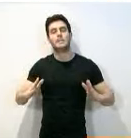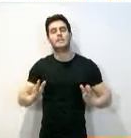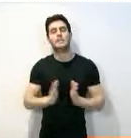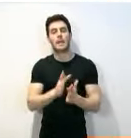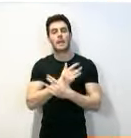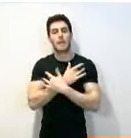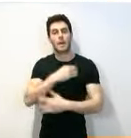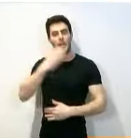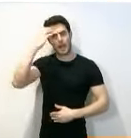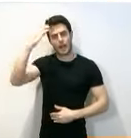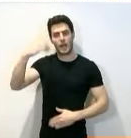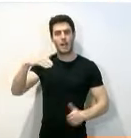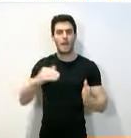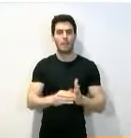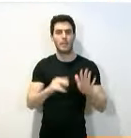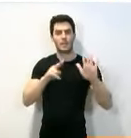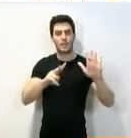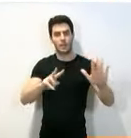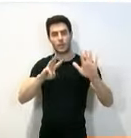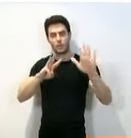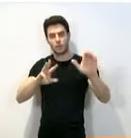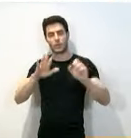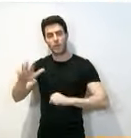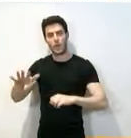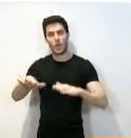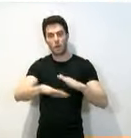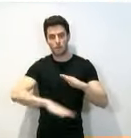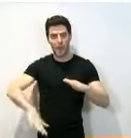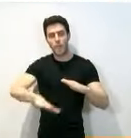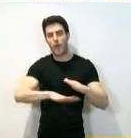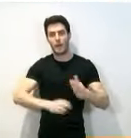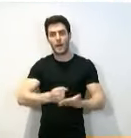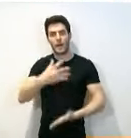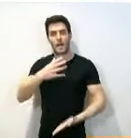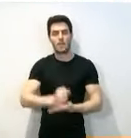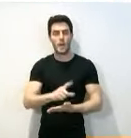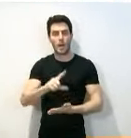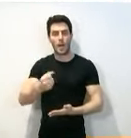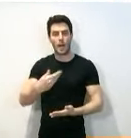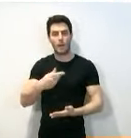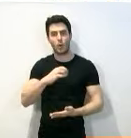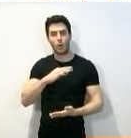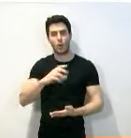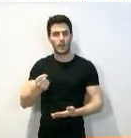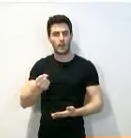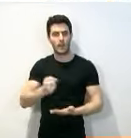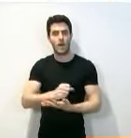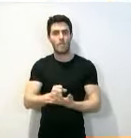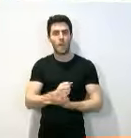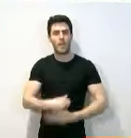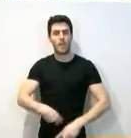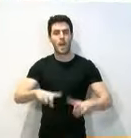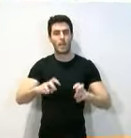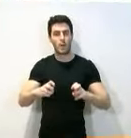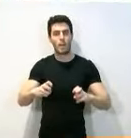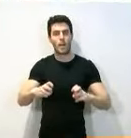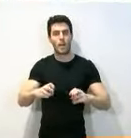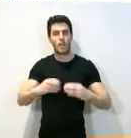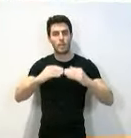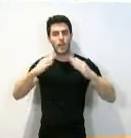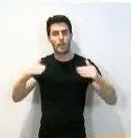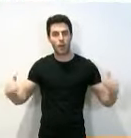1785 se instala en la planta baja del edificio La Botica, farmacia nueva del monasterio, y que forma también parte